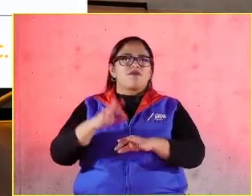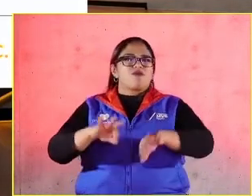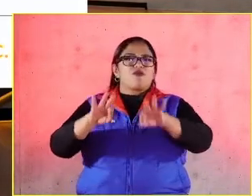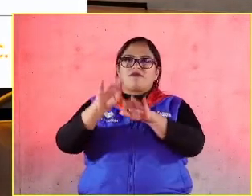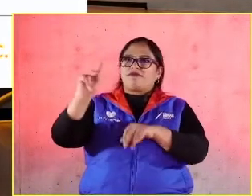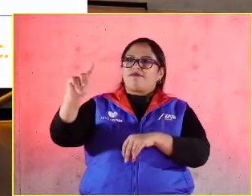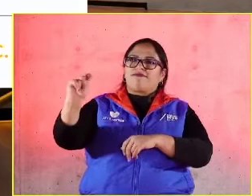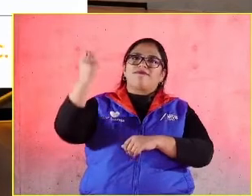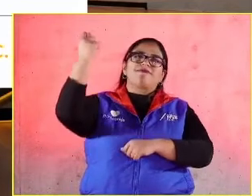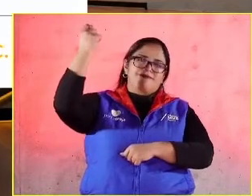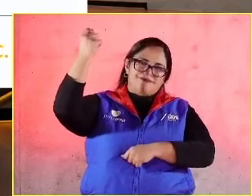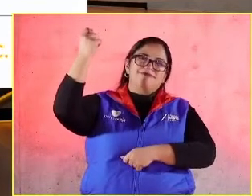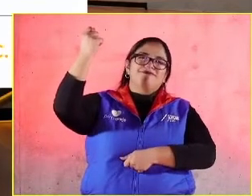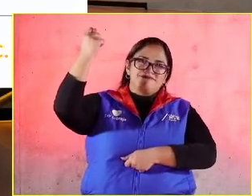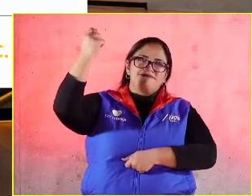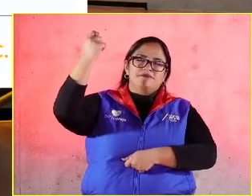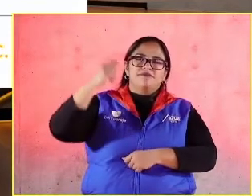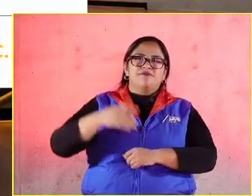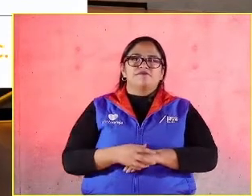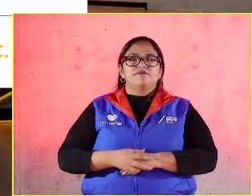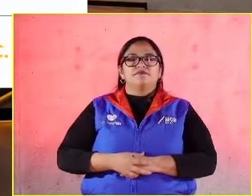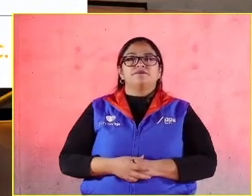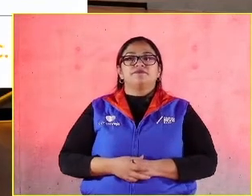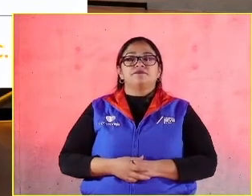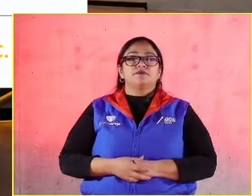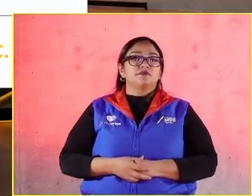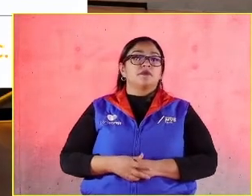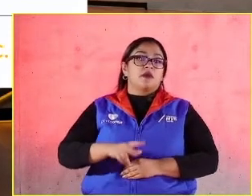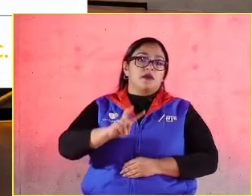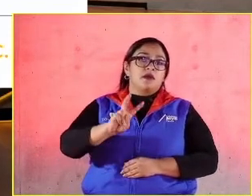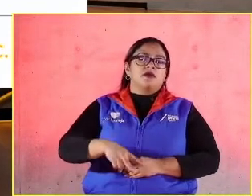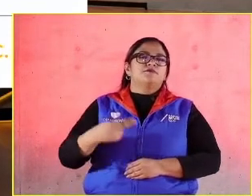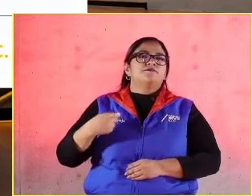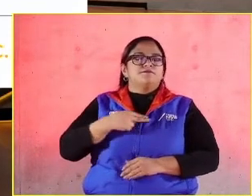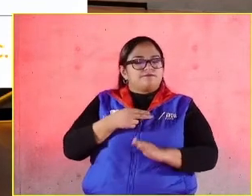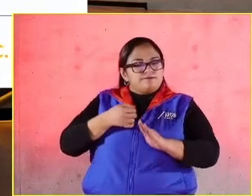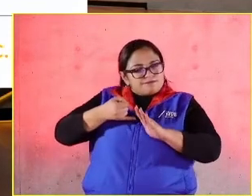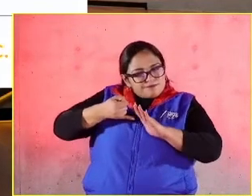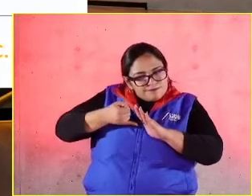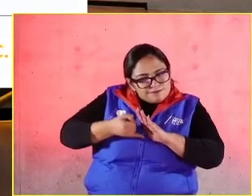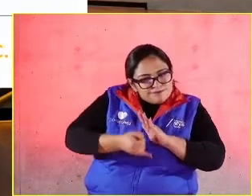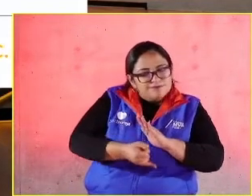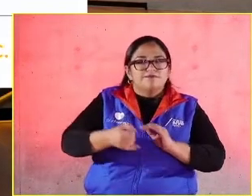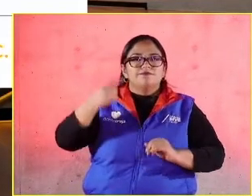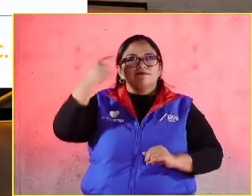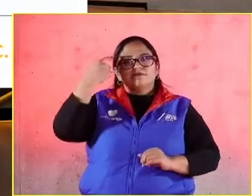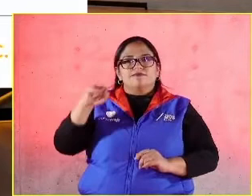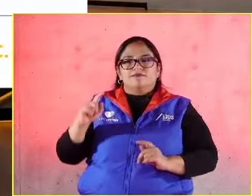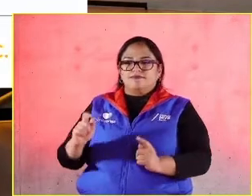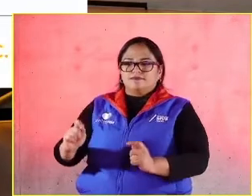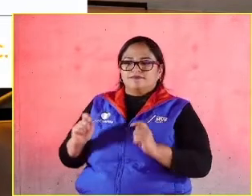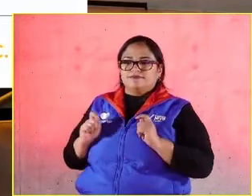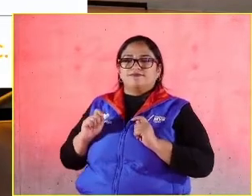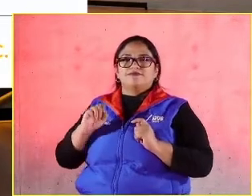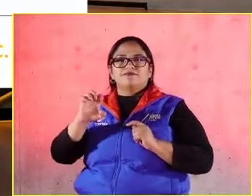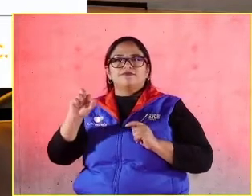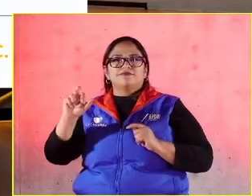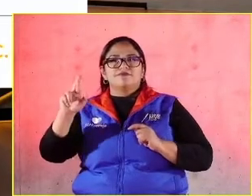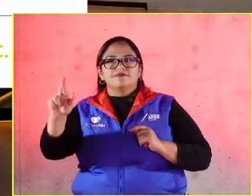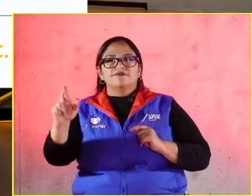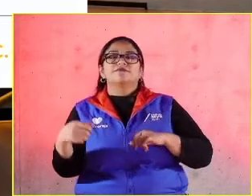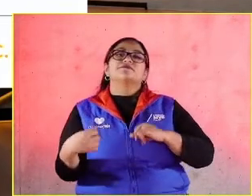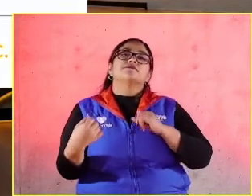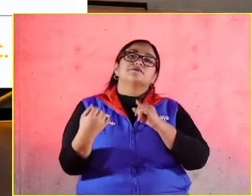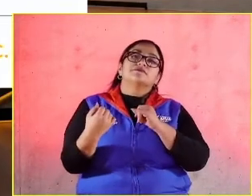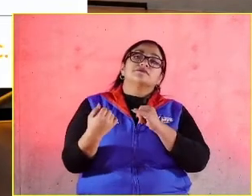haciendo de una manera muy profunda para que todo el distintivo sea ahí y tanto la